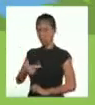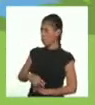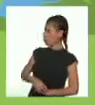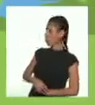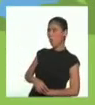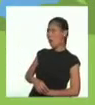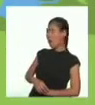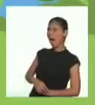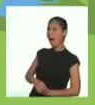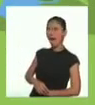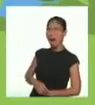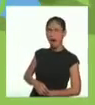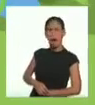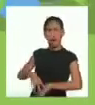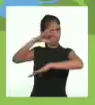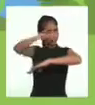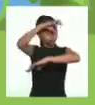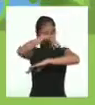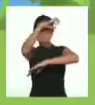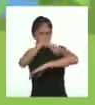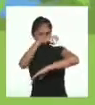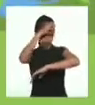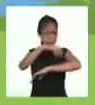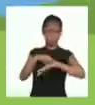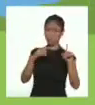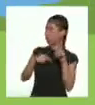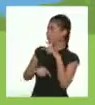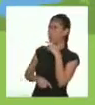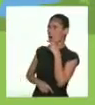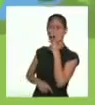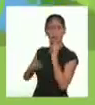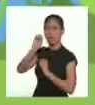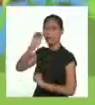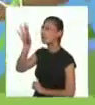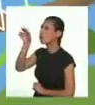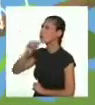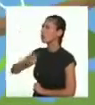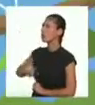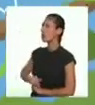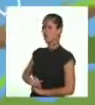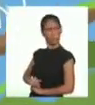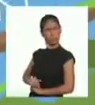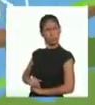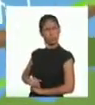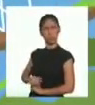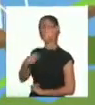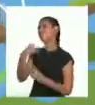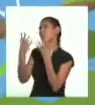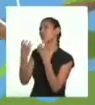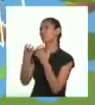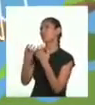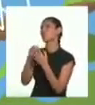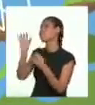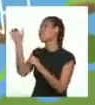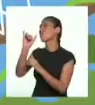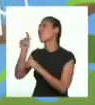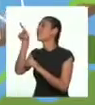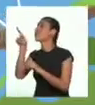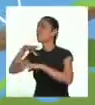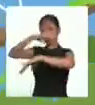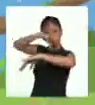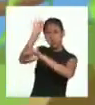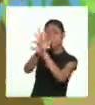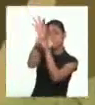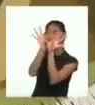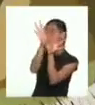maravillada, cómo hacía en mí la tela. La mujer le dijo a la araña, Yo quiero tejer como tú